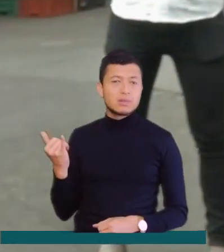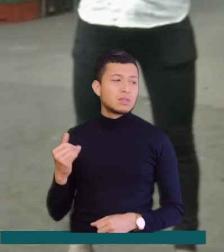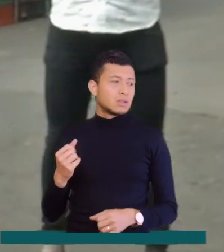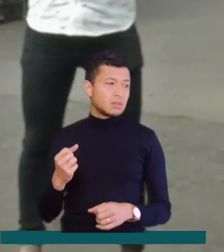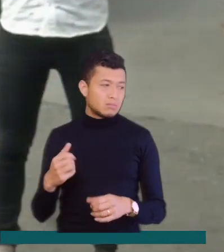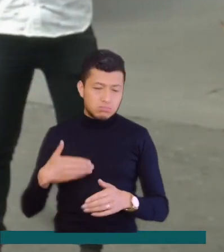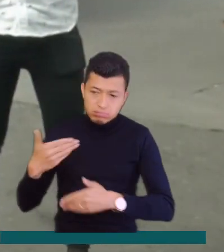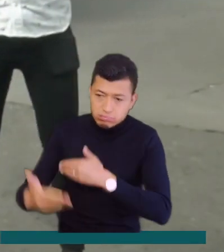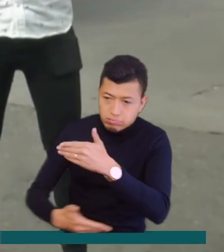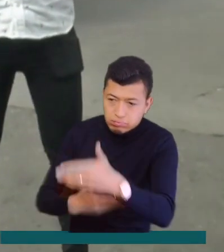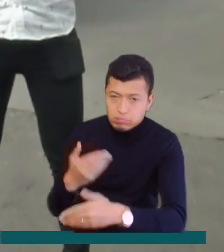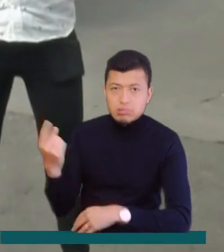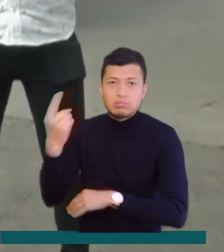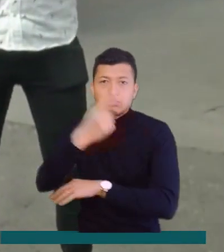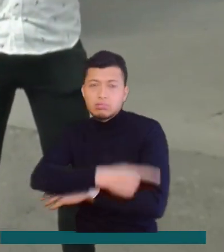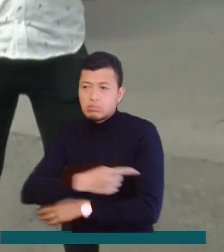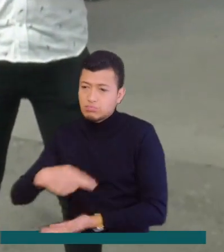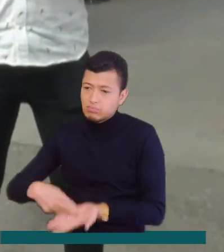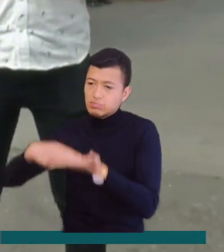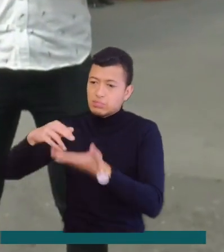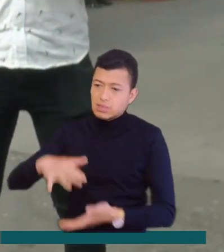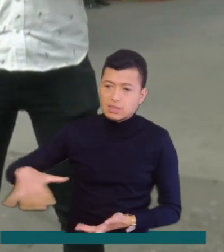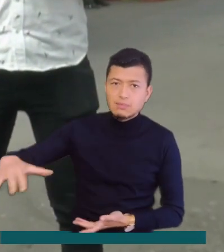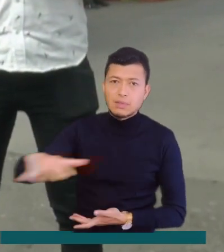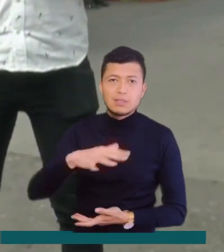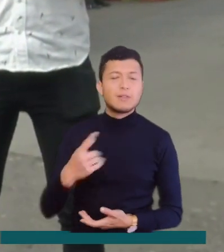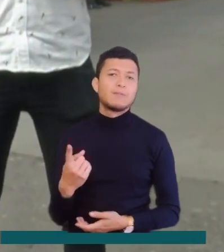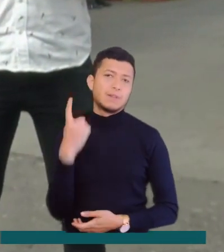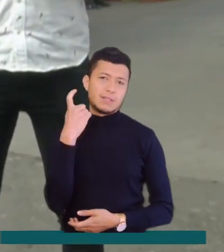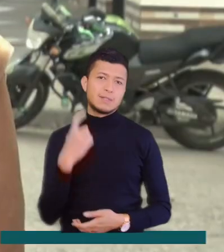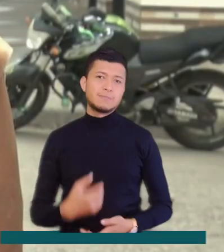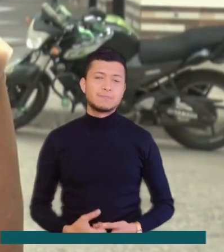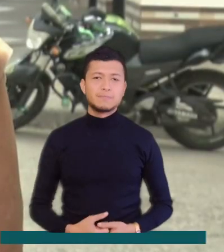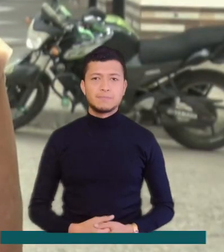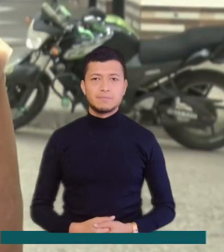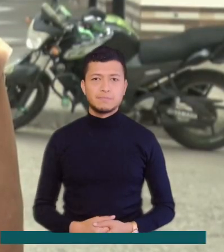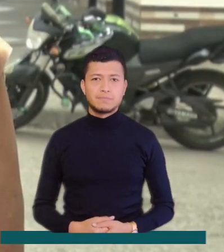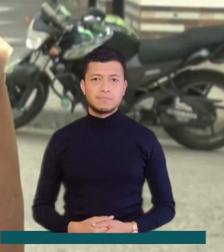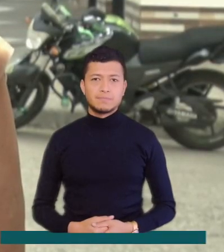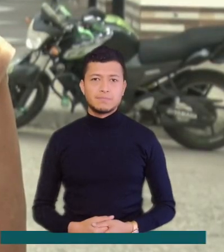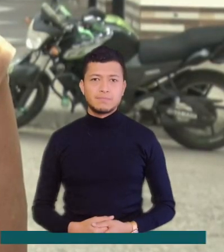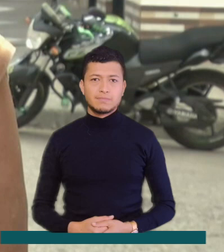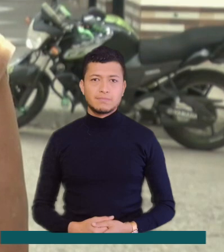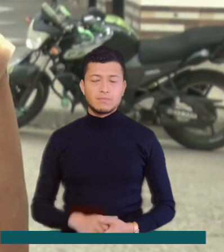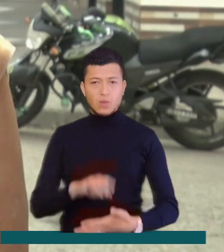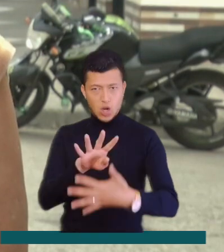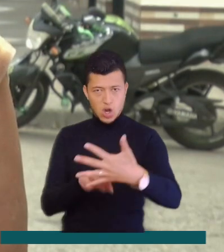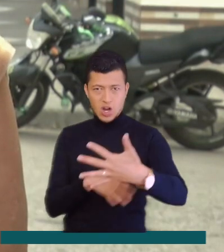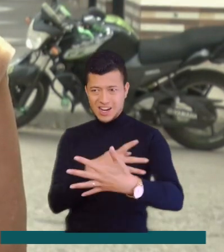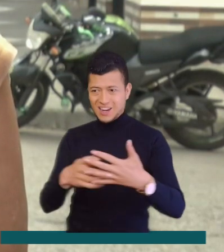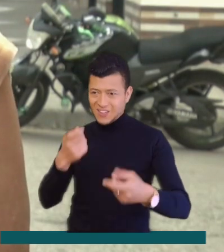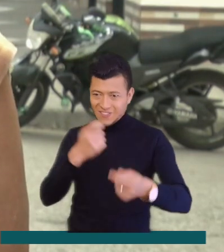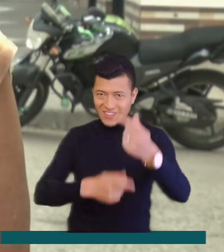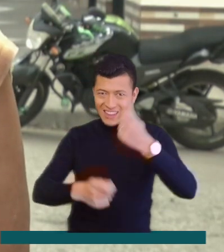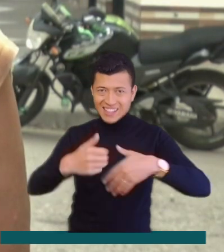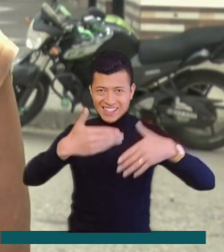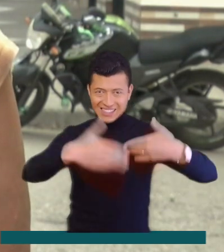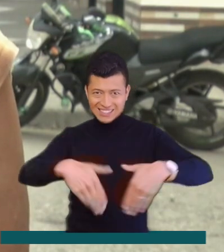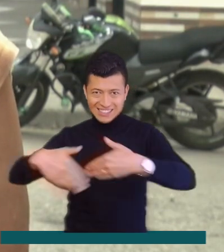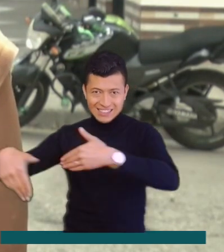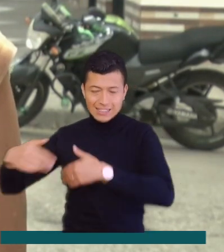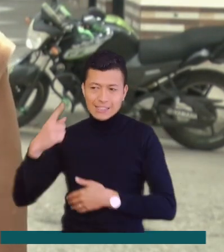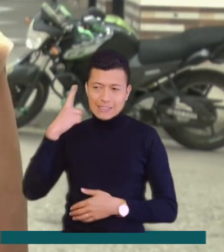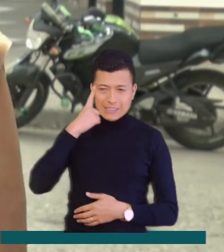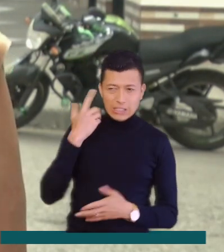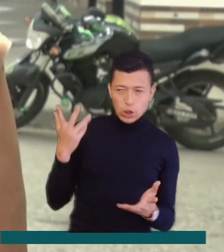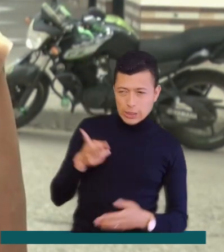aún no se han llevado a cabo estas jornadas para recuperar estos espacios. Con el horario que tenían los vendedores informales, pues no